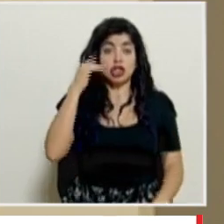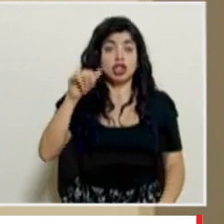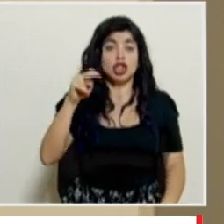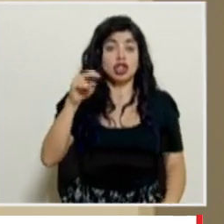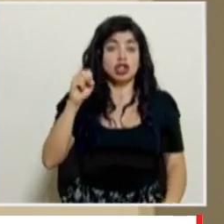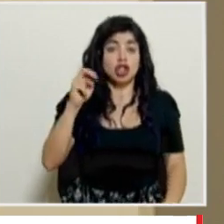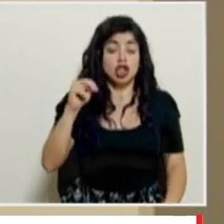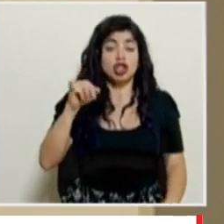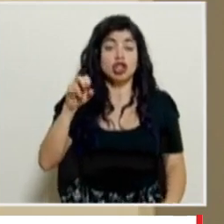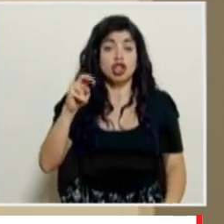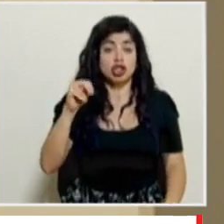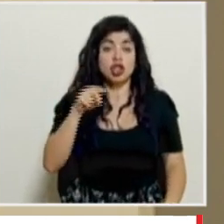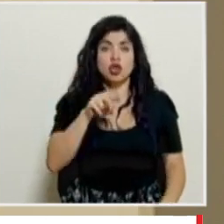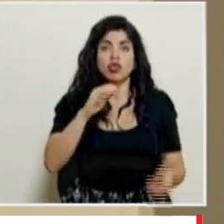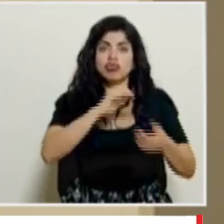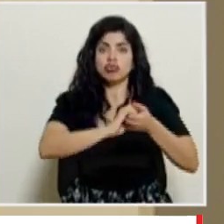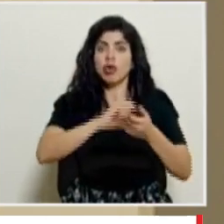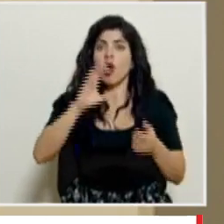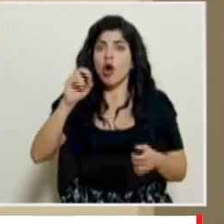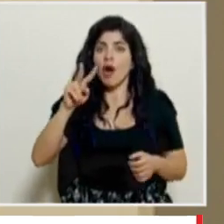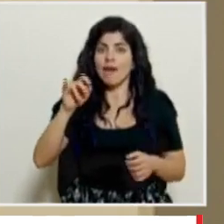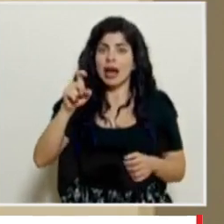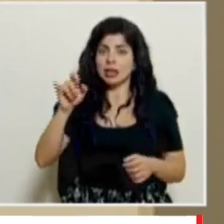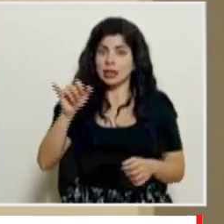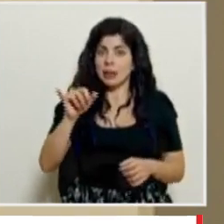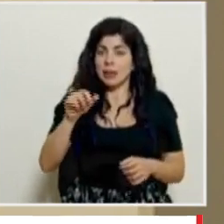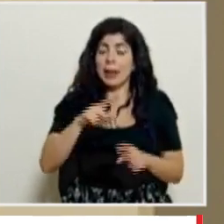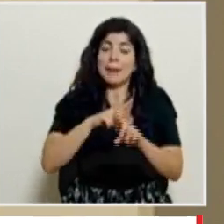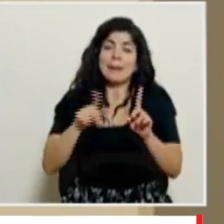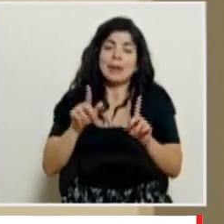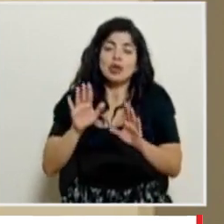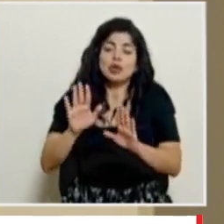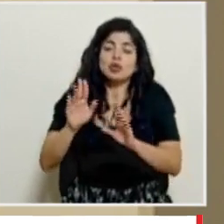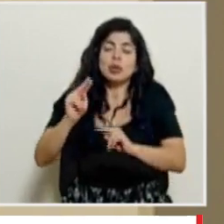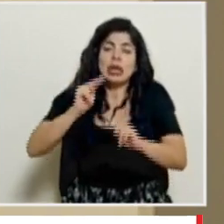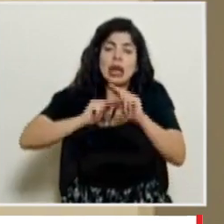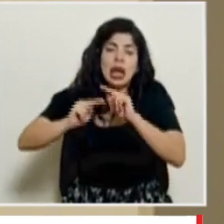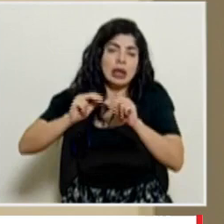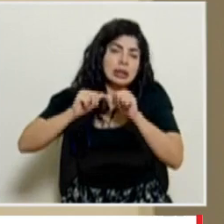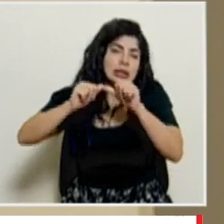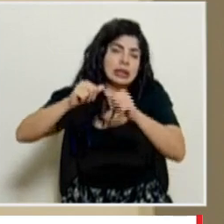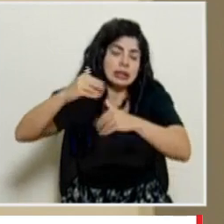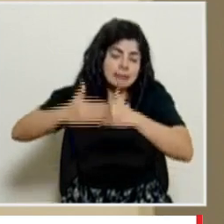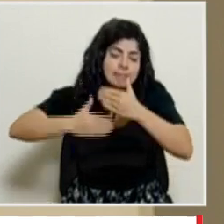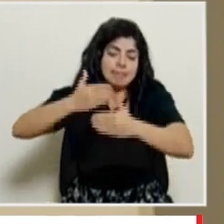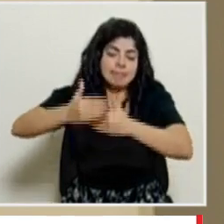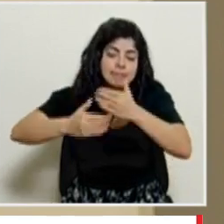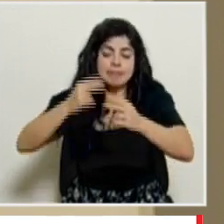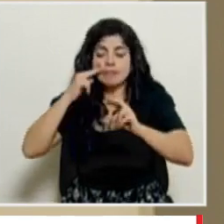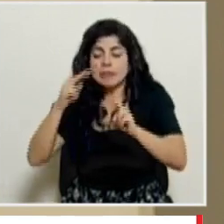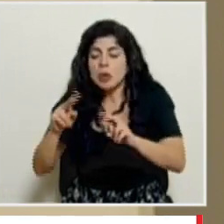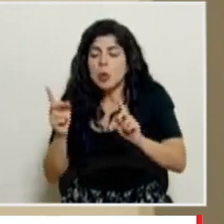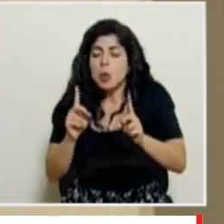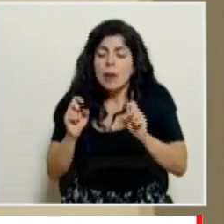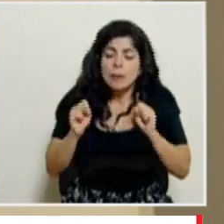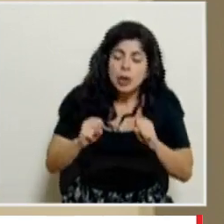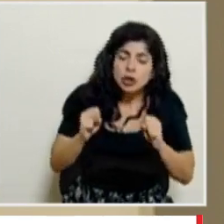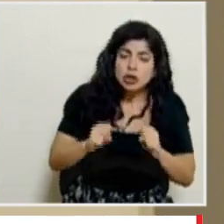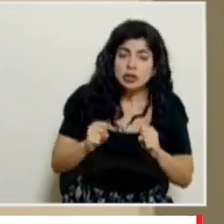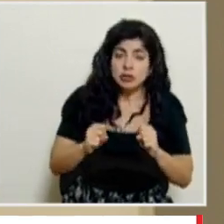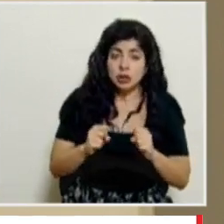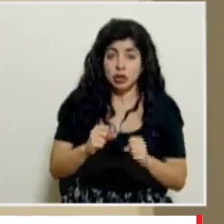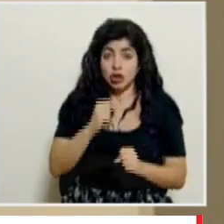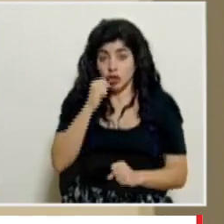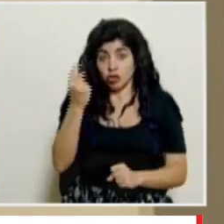trabajando con el mecanismo COVAX pero las negociaciones continúan o sea siempre se están analizando posibilidades no